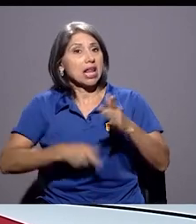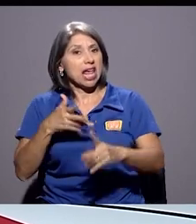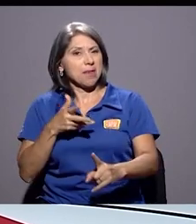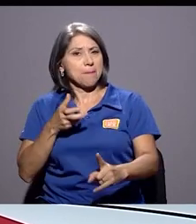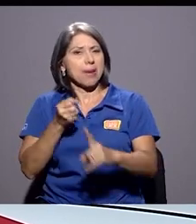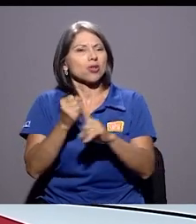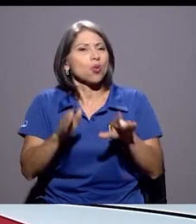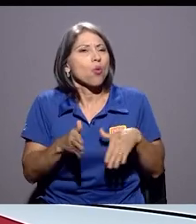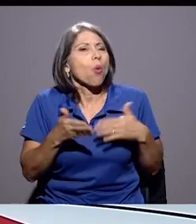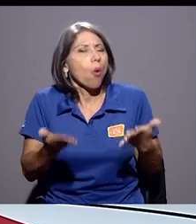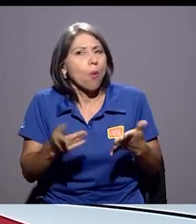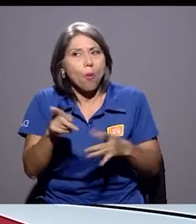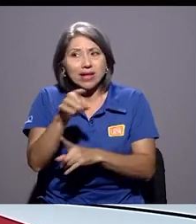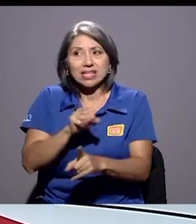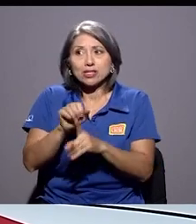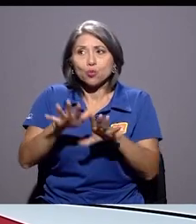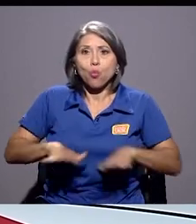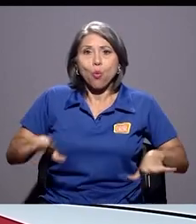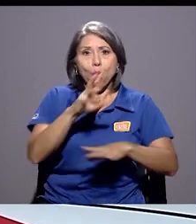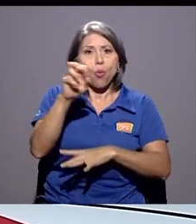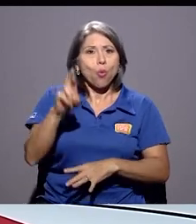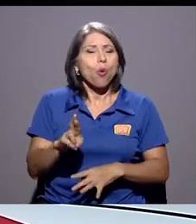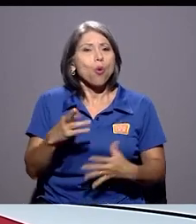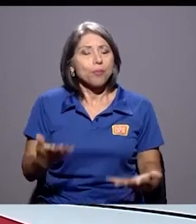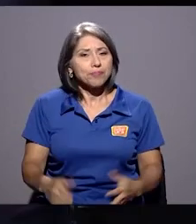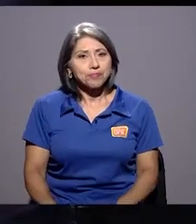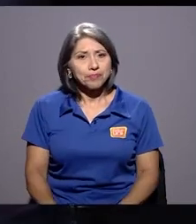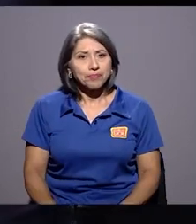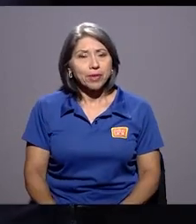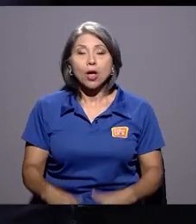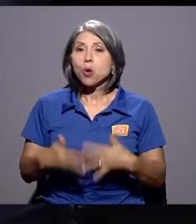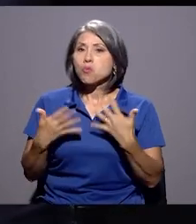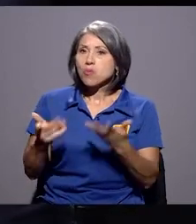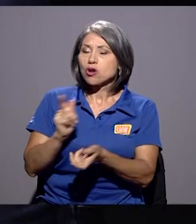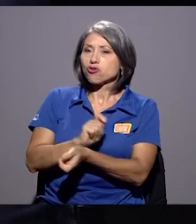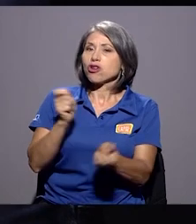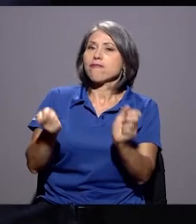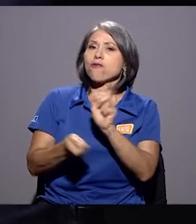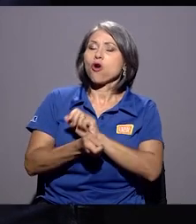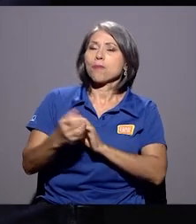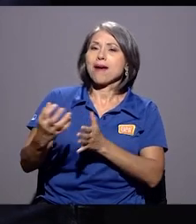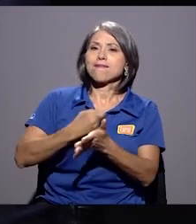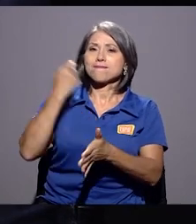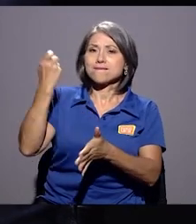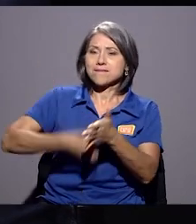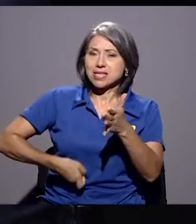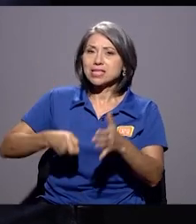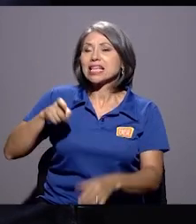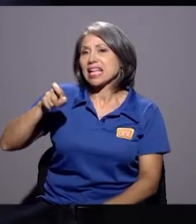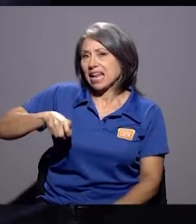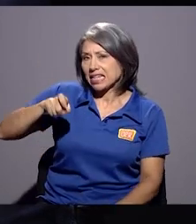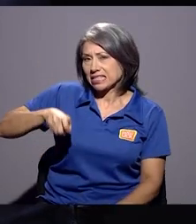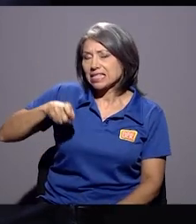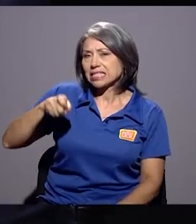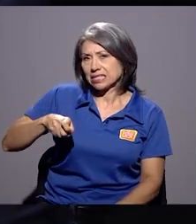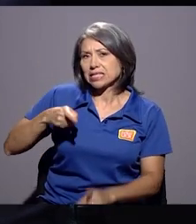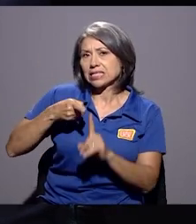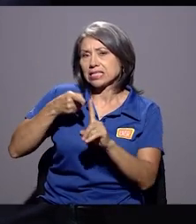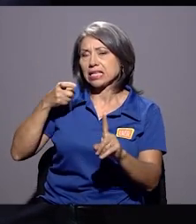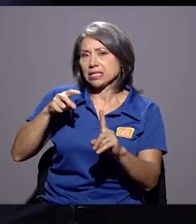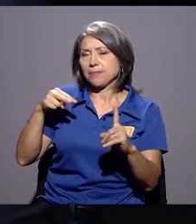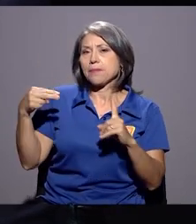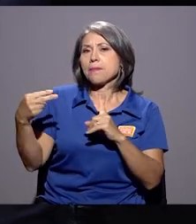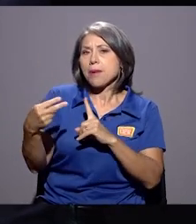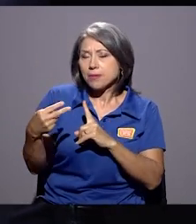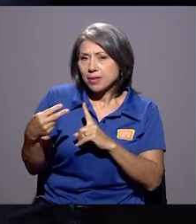panorama deficitario que nos encontramos en la Costa Rica de hoy, Don Leiner? Bueno, la reforma fiscal era necesaria por lo menos desde la